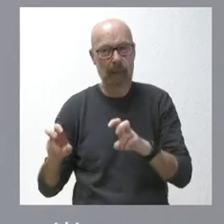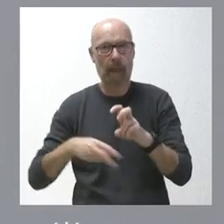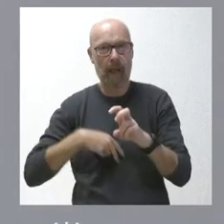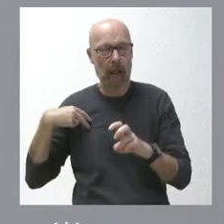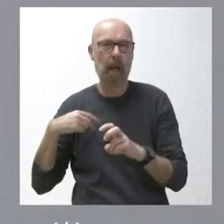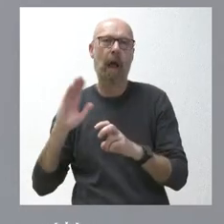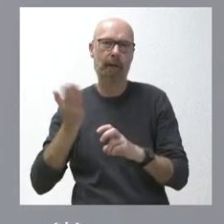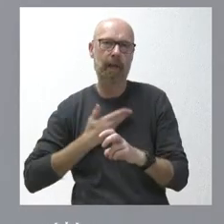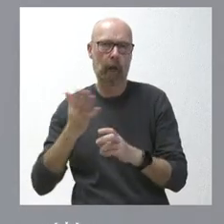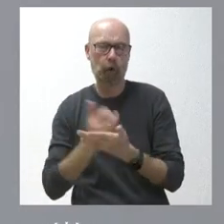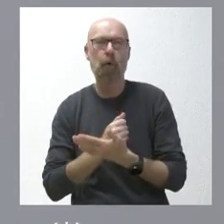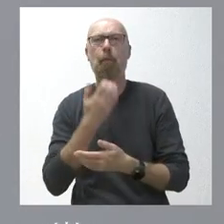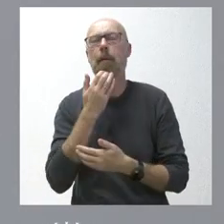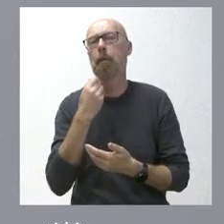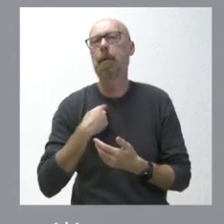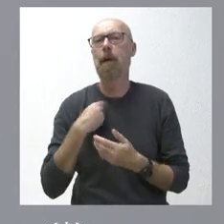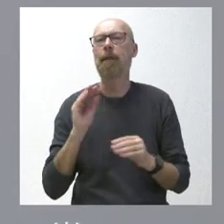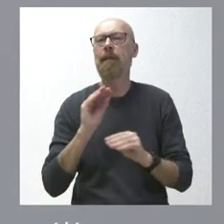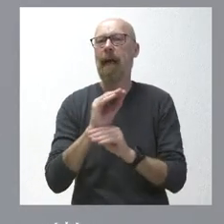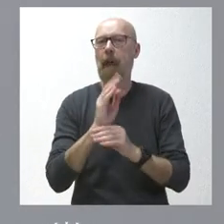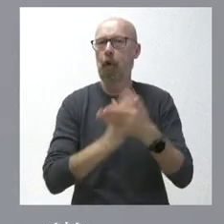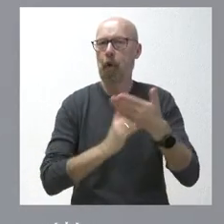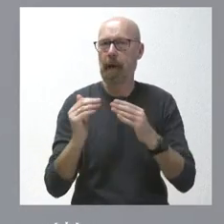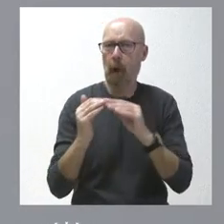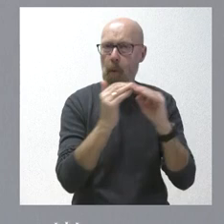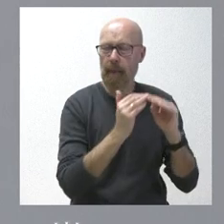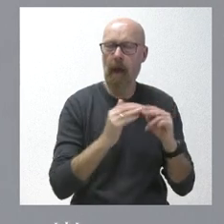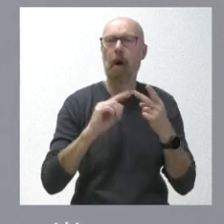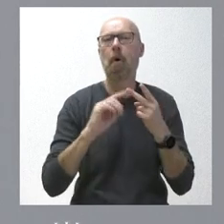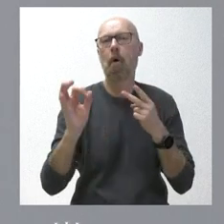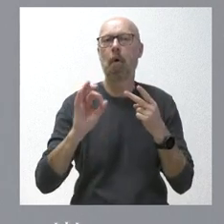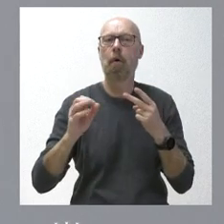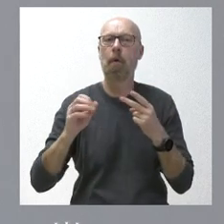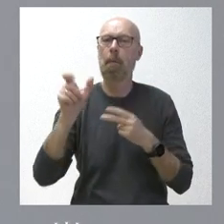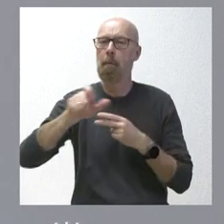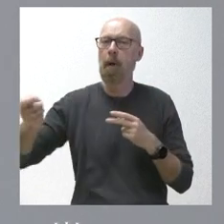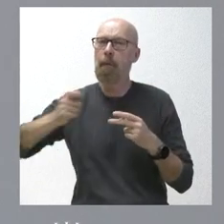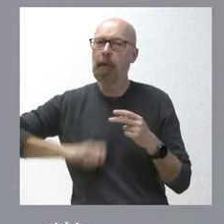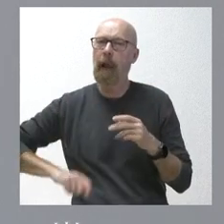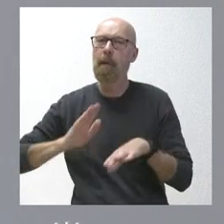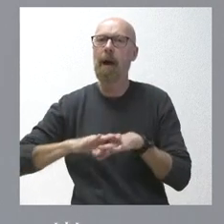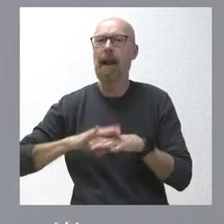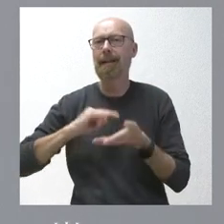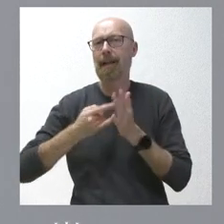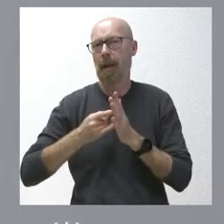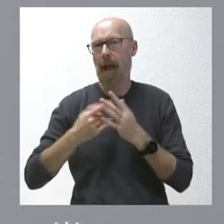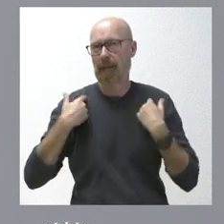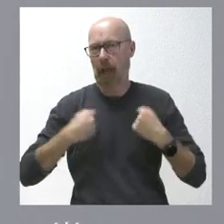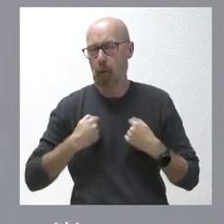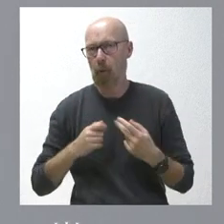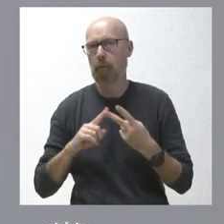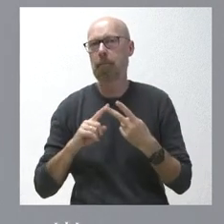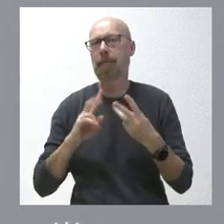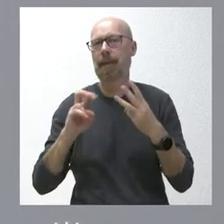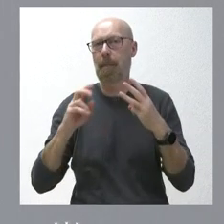la financiación autónoma en igualdad, la disposición de profesionales para el Sistema Nacional de Salud, el tema de la